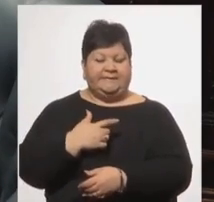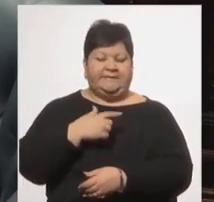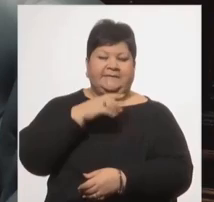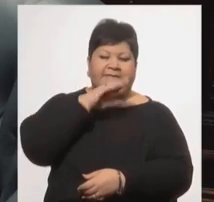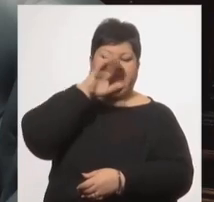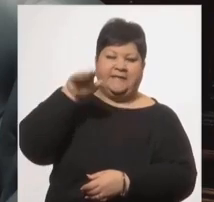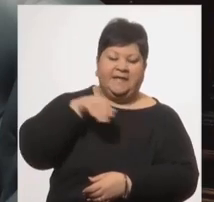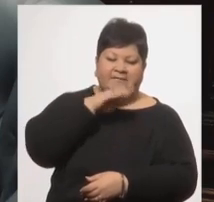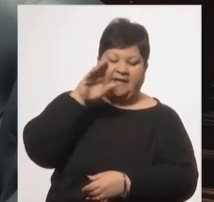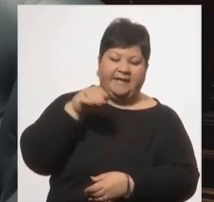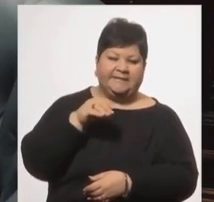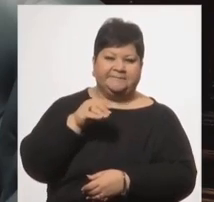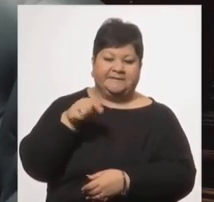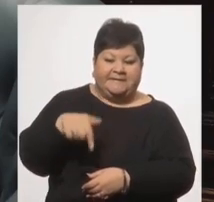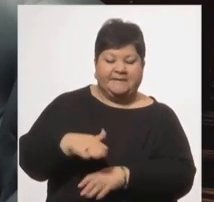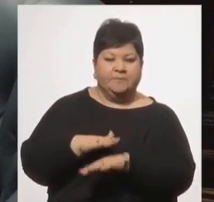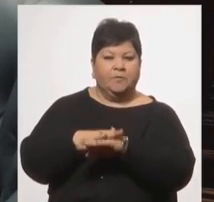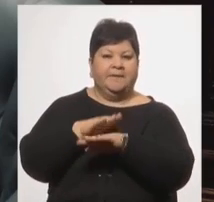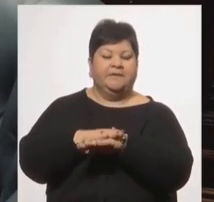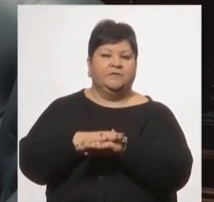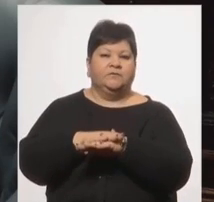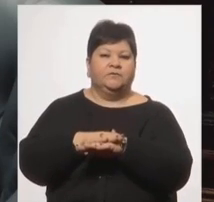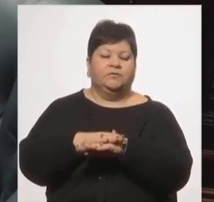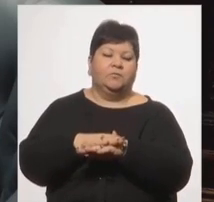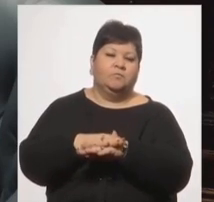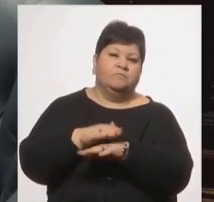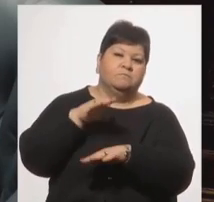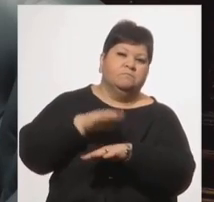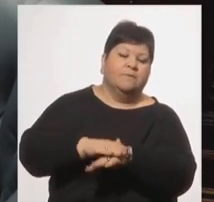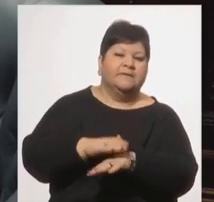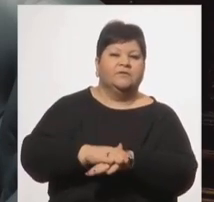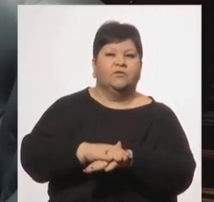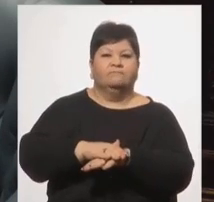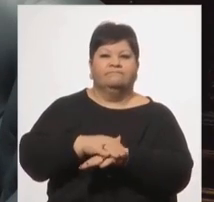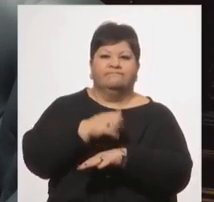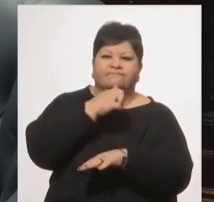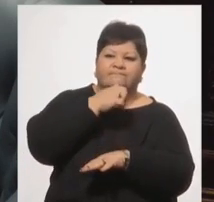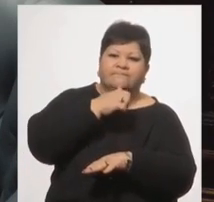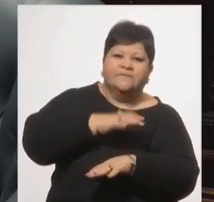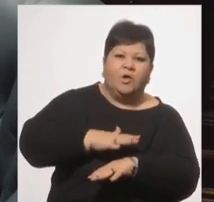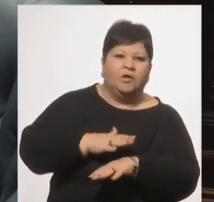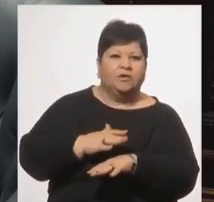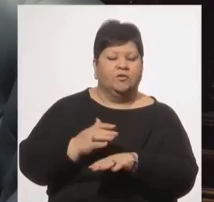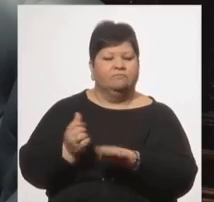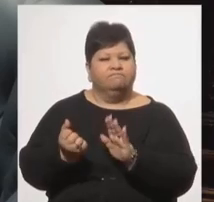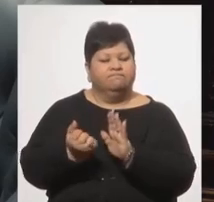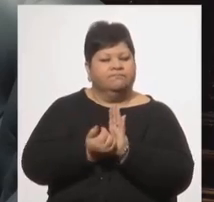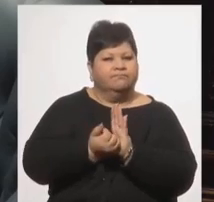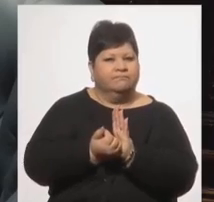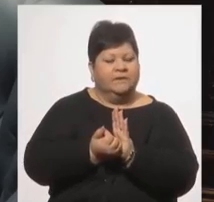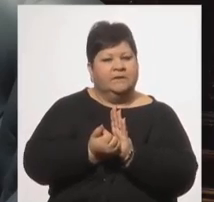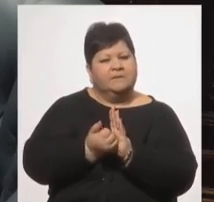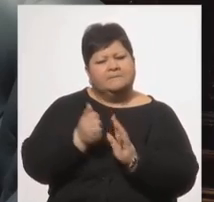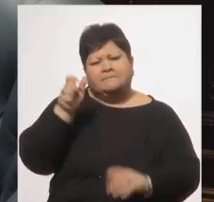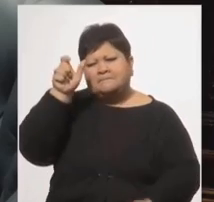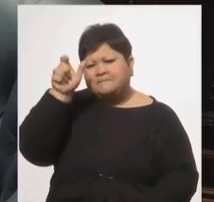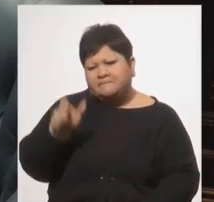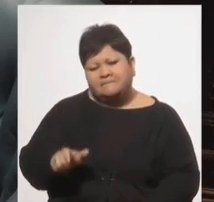un momento histórico, donde un entrañable